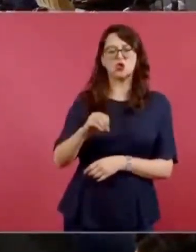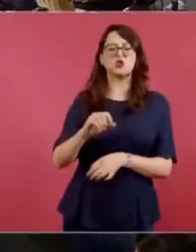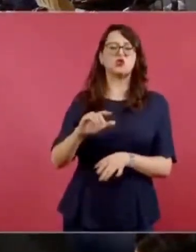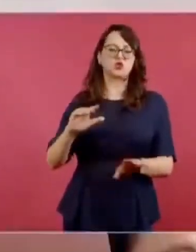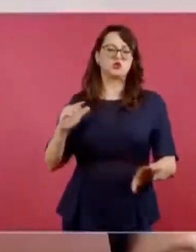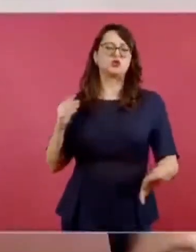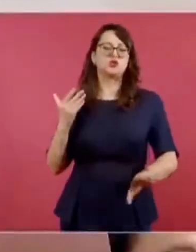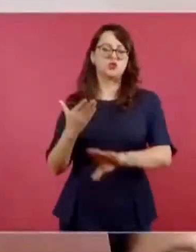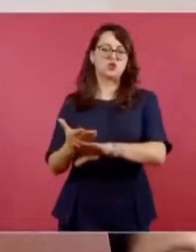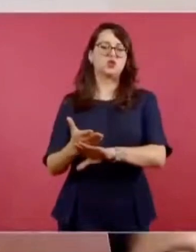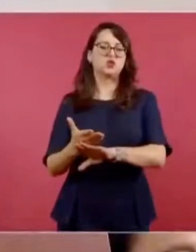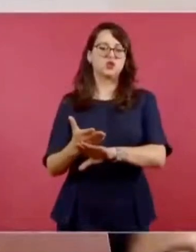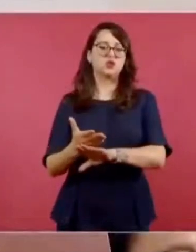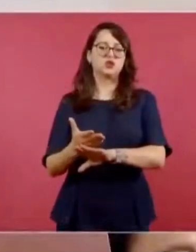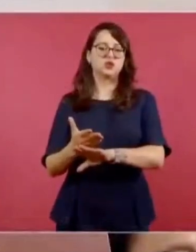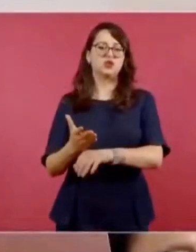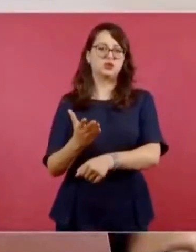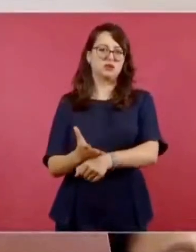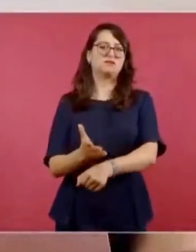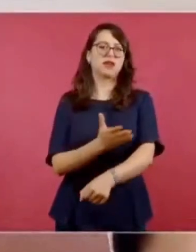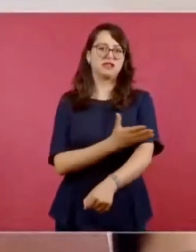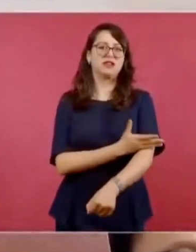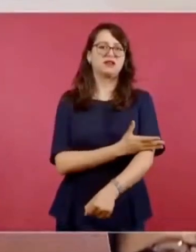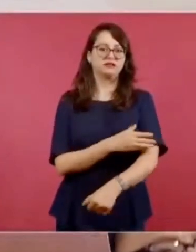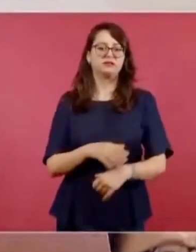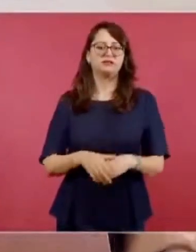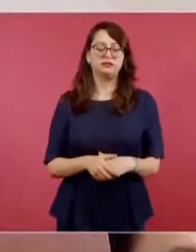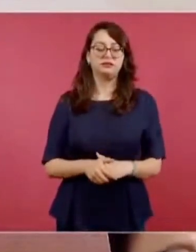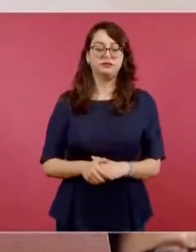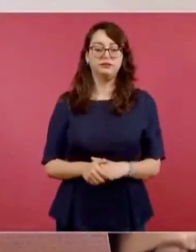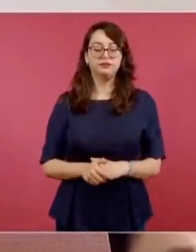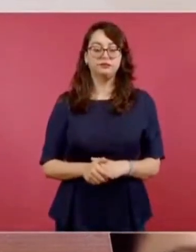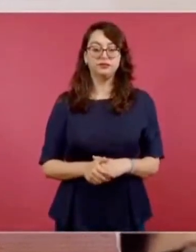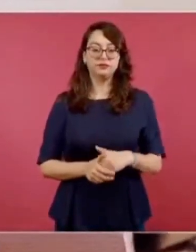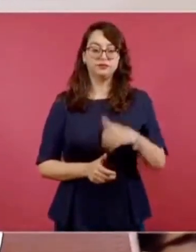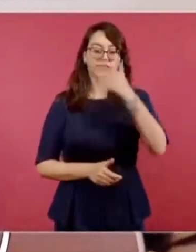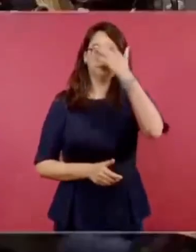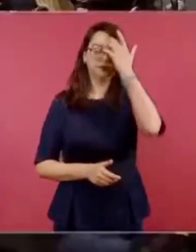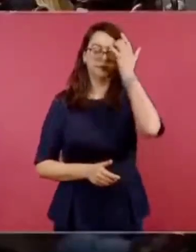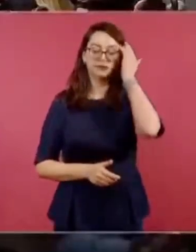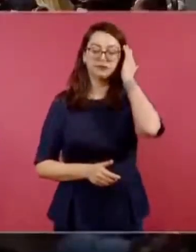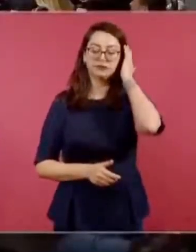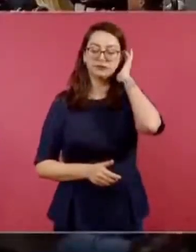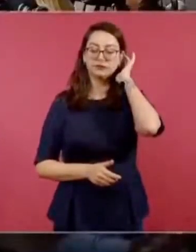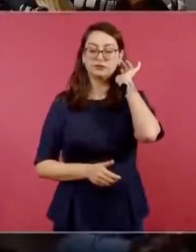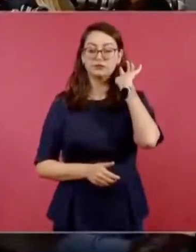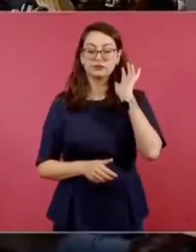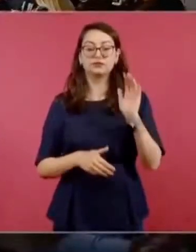al magnánimo Madero, por lo que vendría